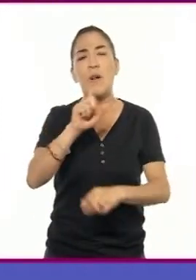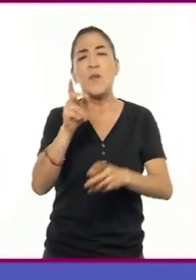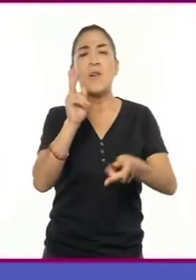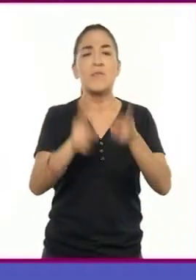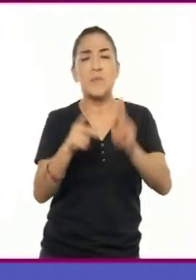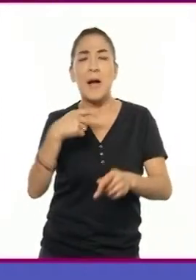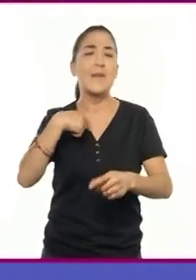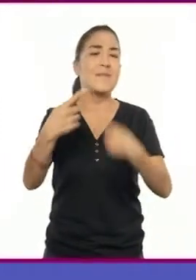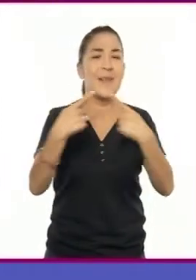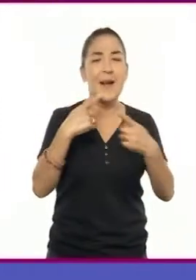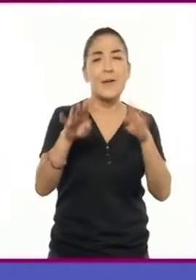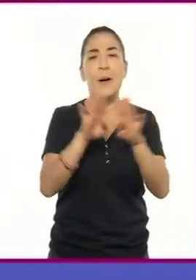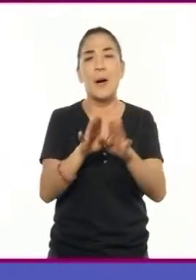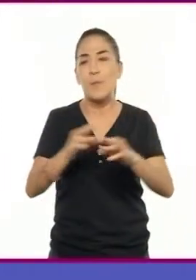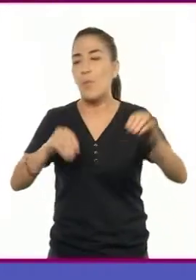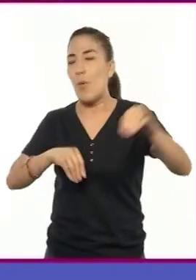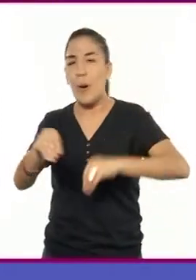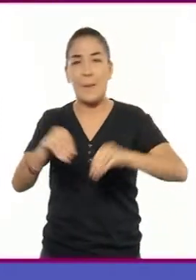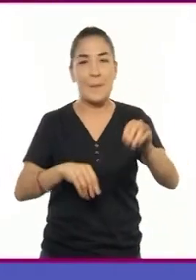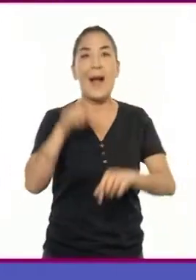Las acotaciones